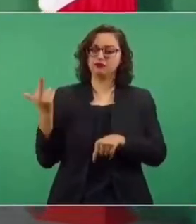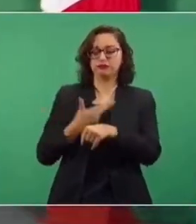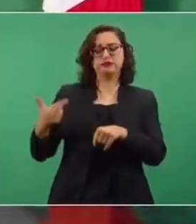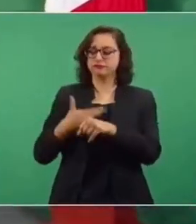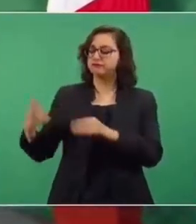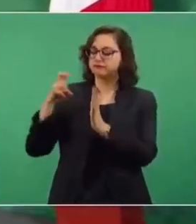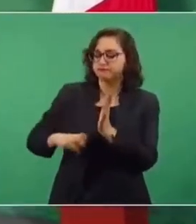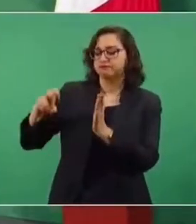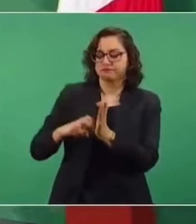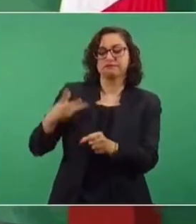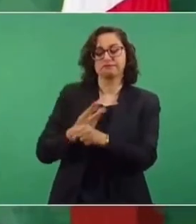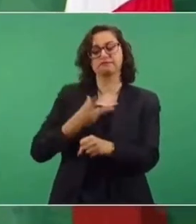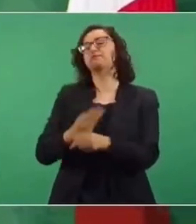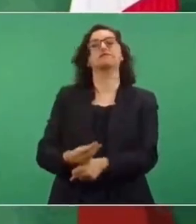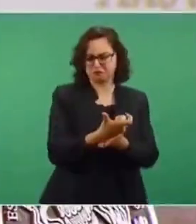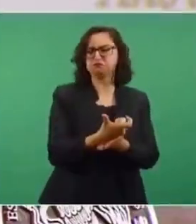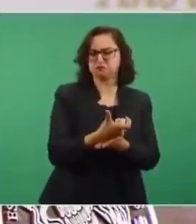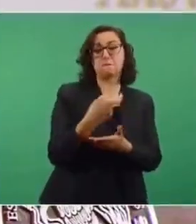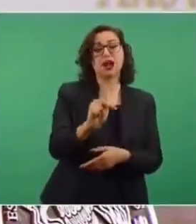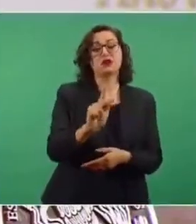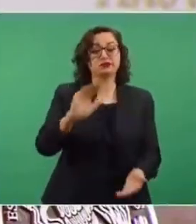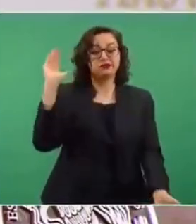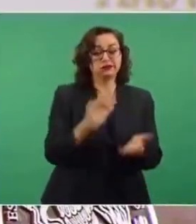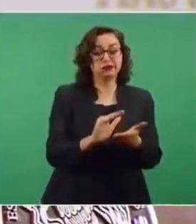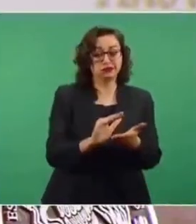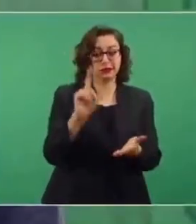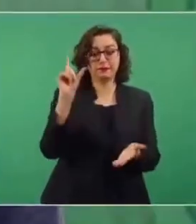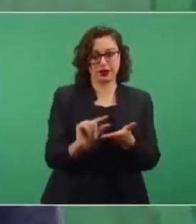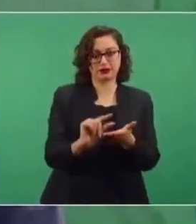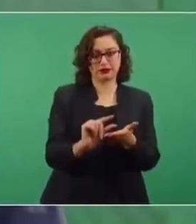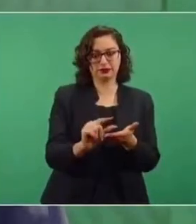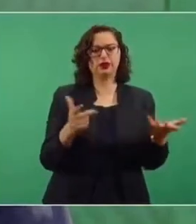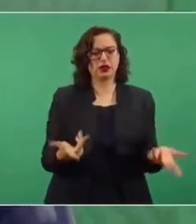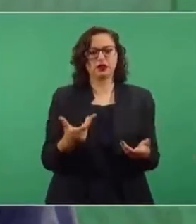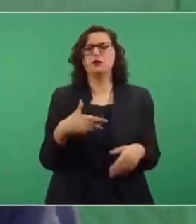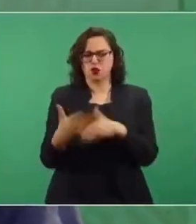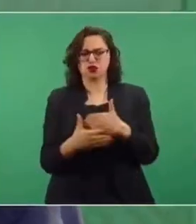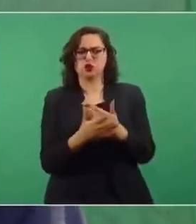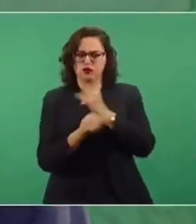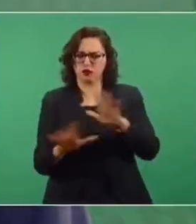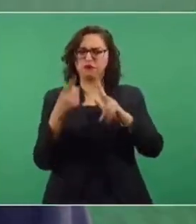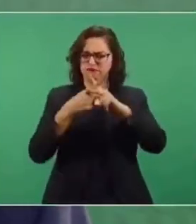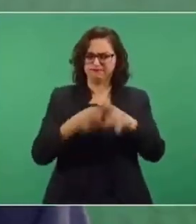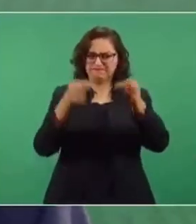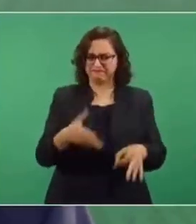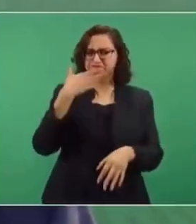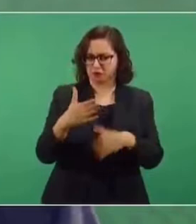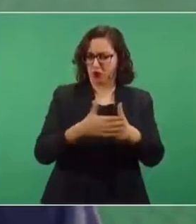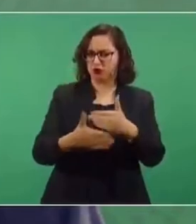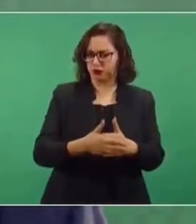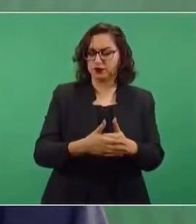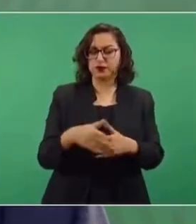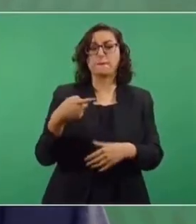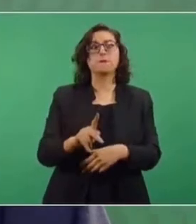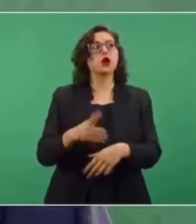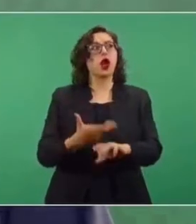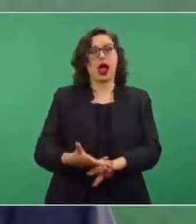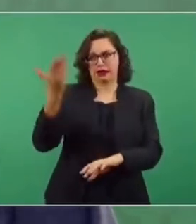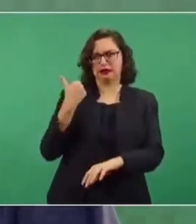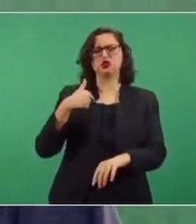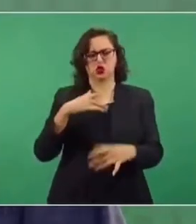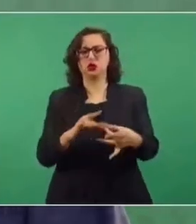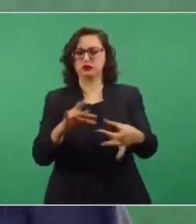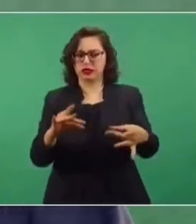a lo mínimo. En su momento lo dije aquí, cuando se llevó a cabo la